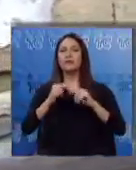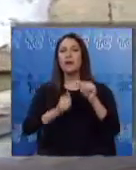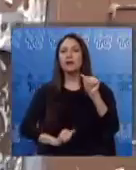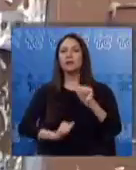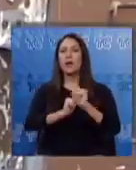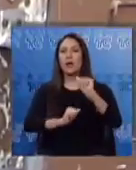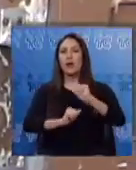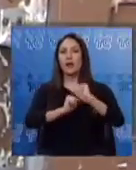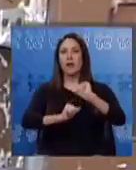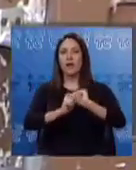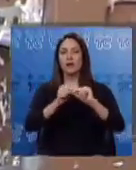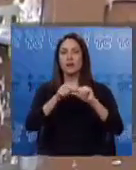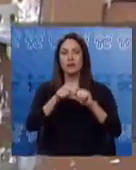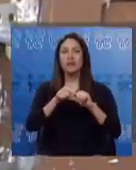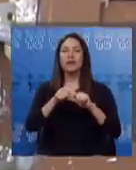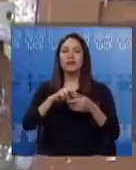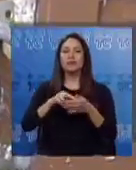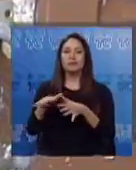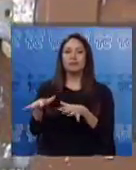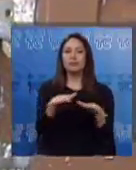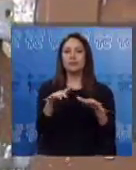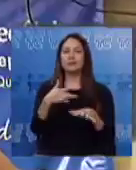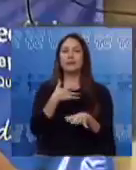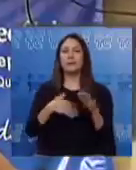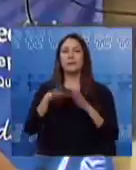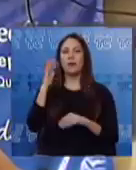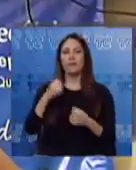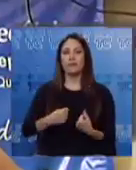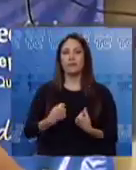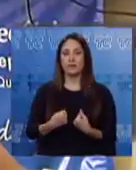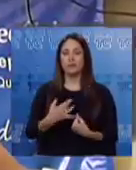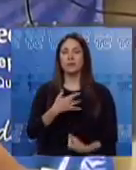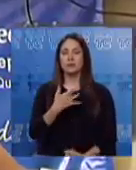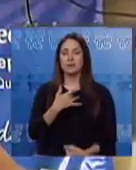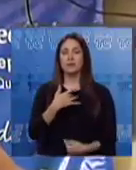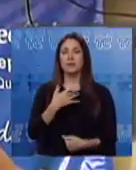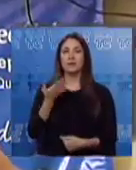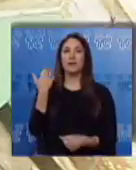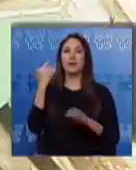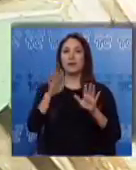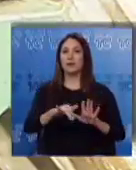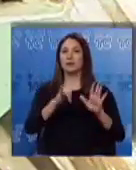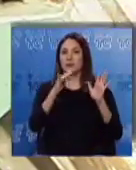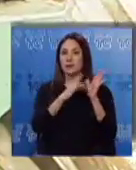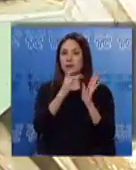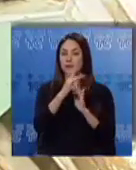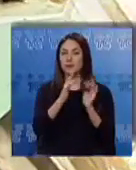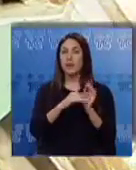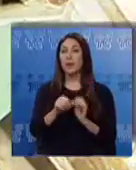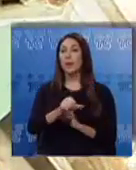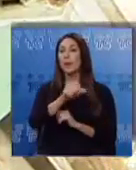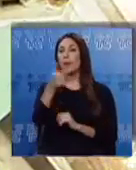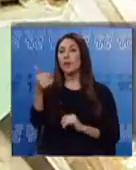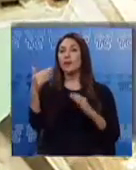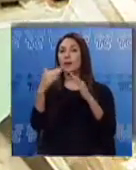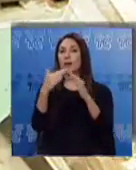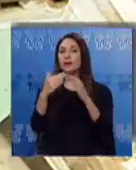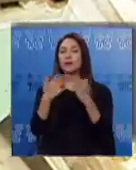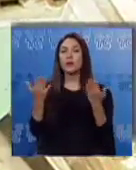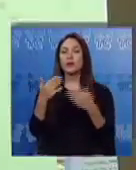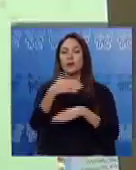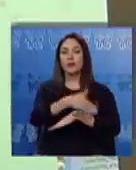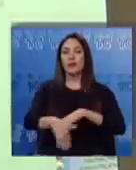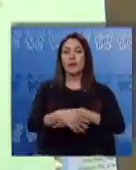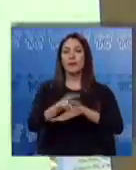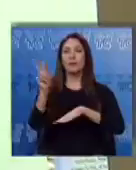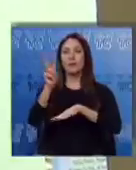eventos relacionados con la energía que liberó el terremoto del 16 de abril. Otra casa fue afectada en las calles Caracas y Venezuela.